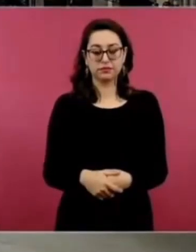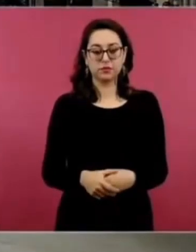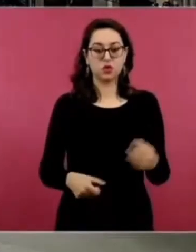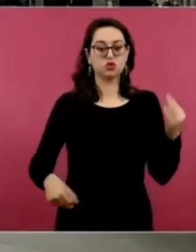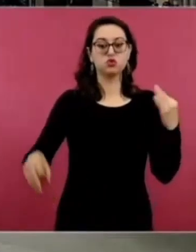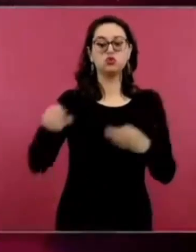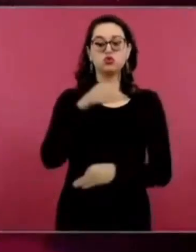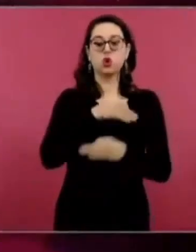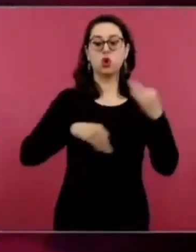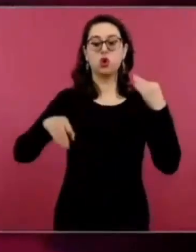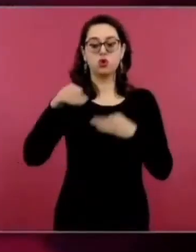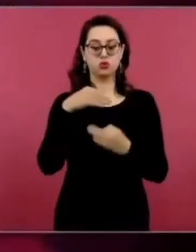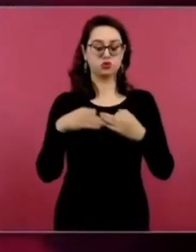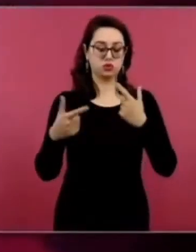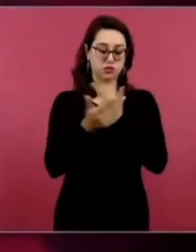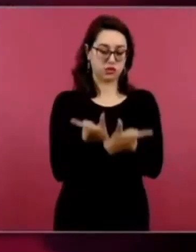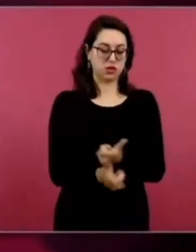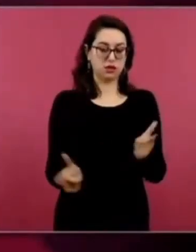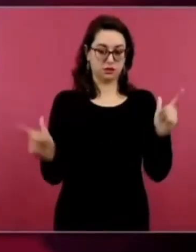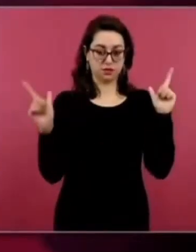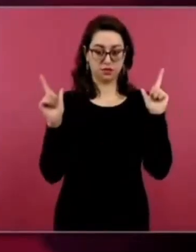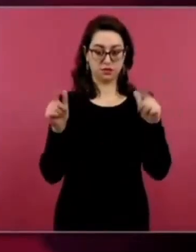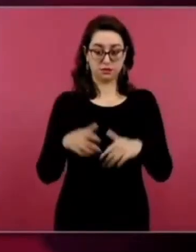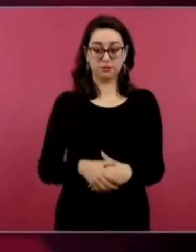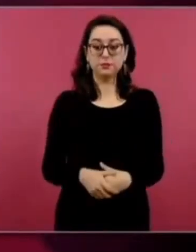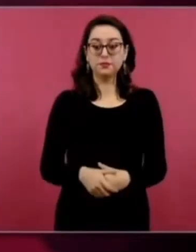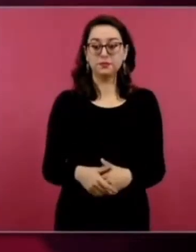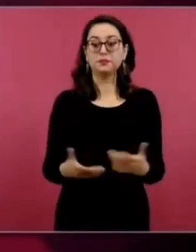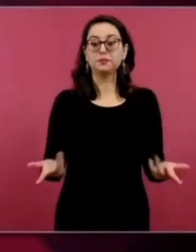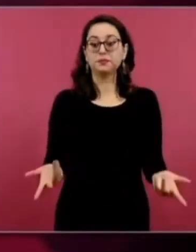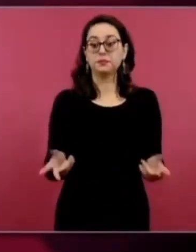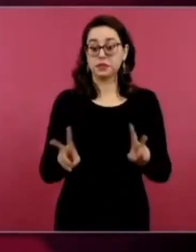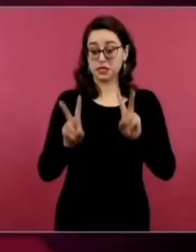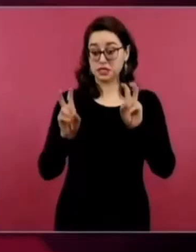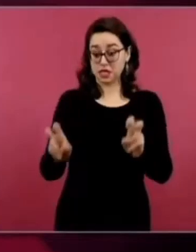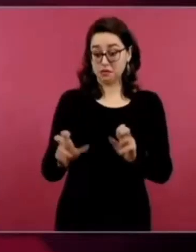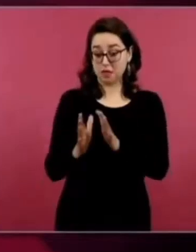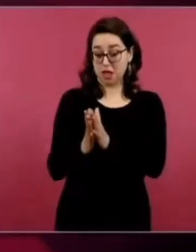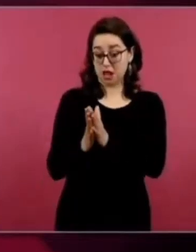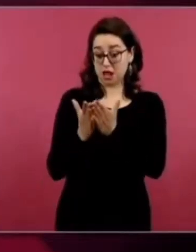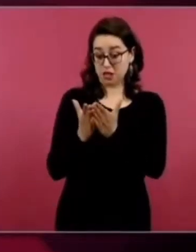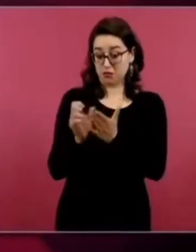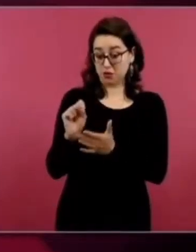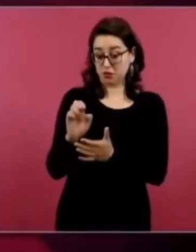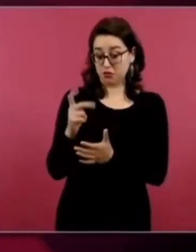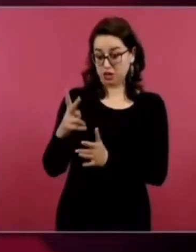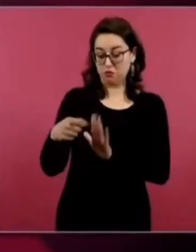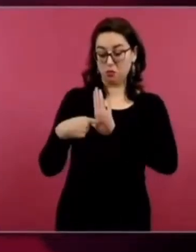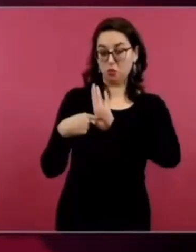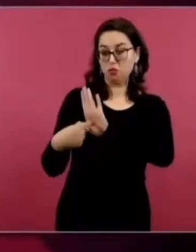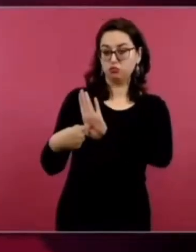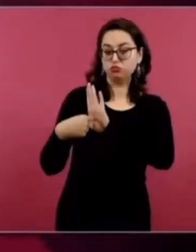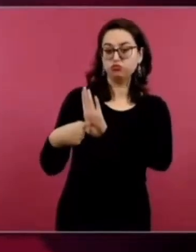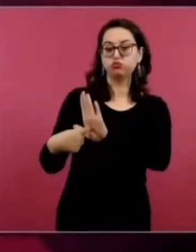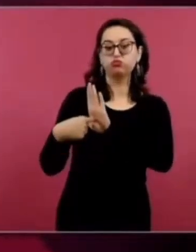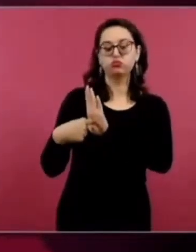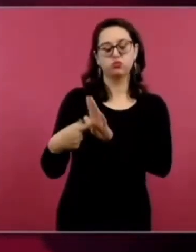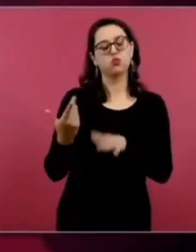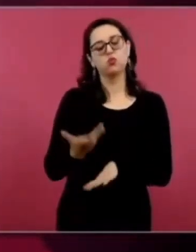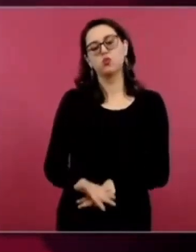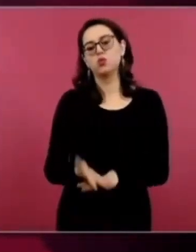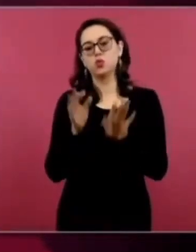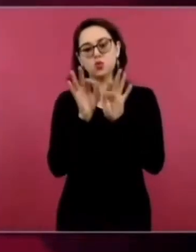Somos libres. Pero el caso de los libros va a ser muy importante porque va a ayudar bastante.